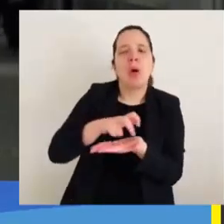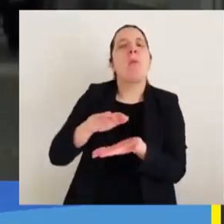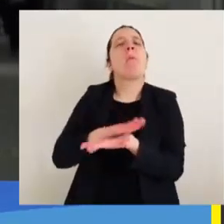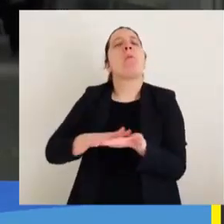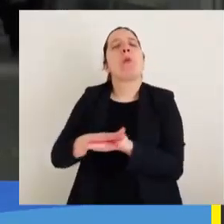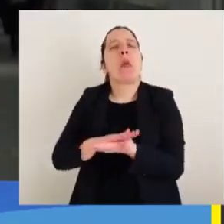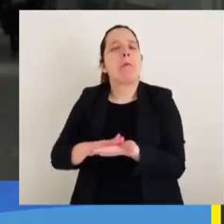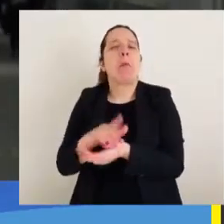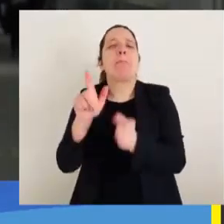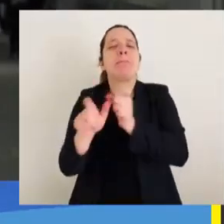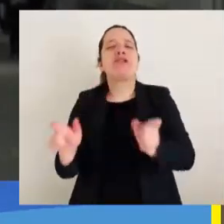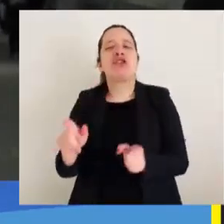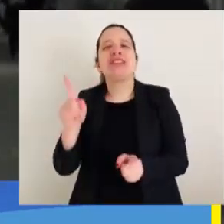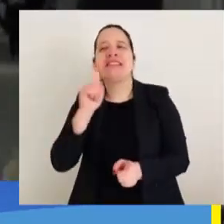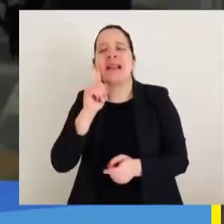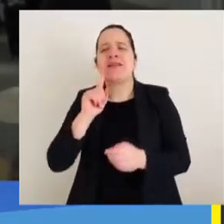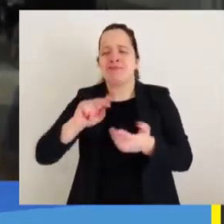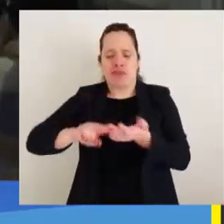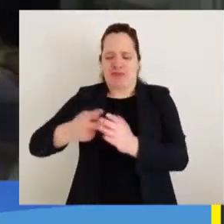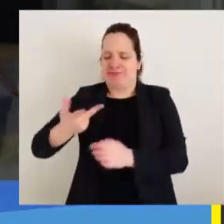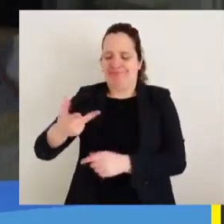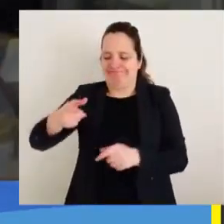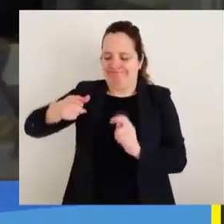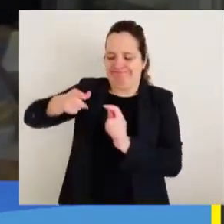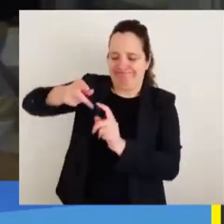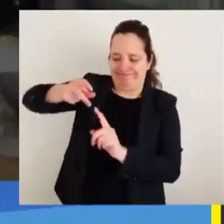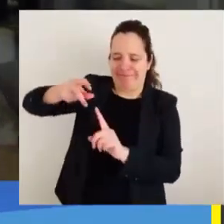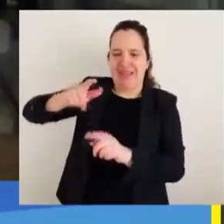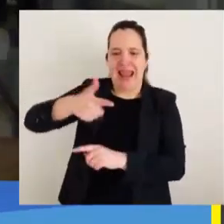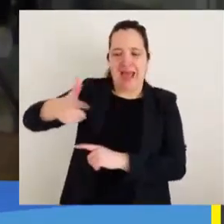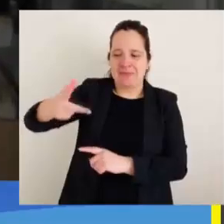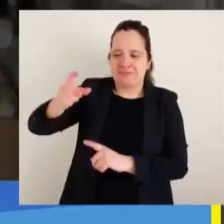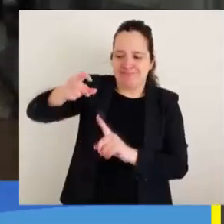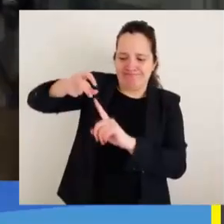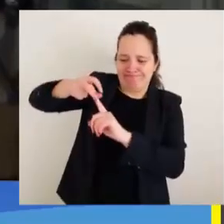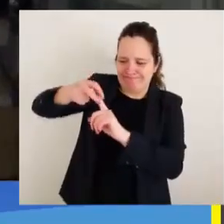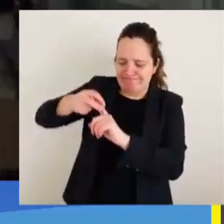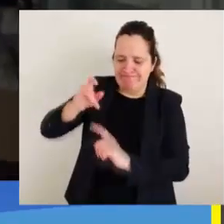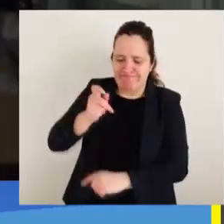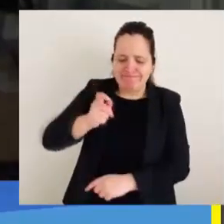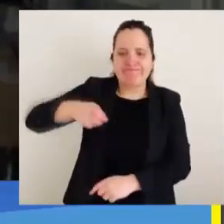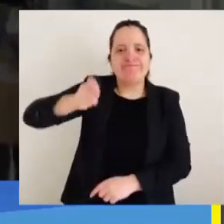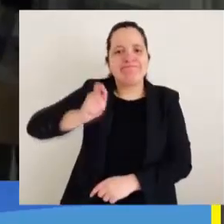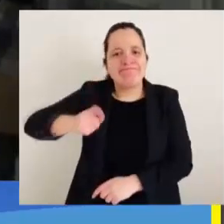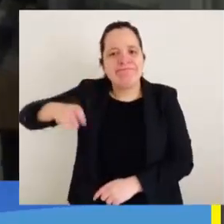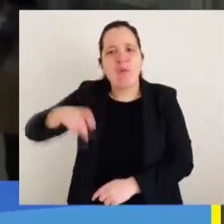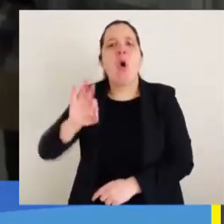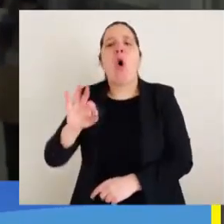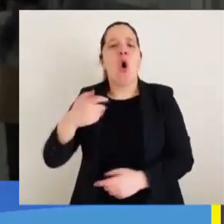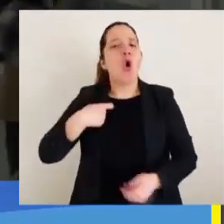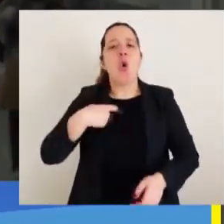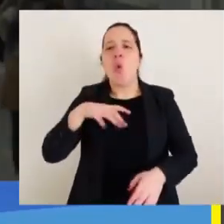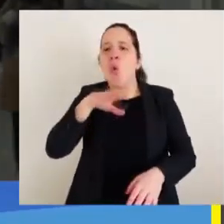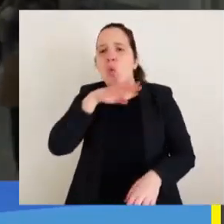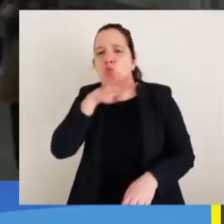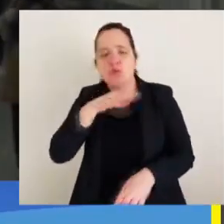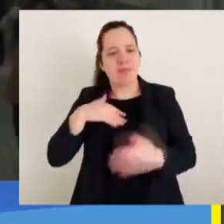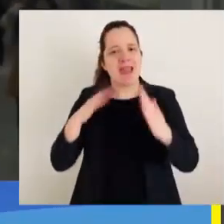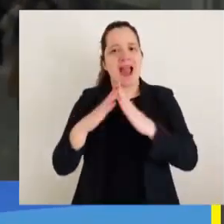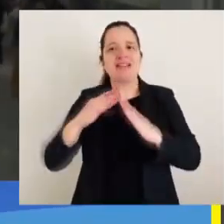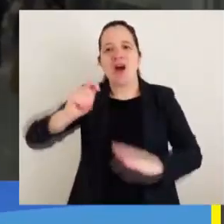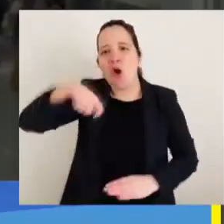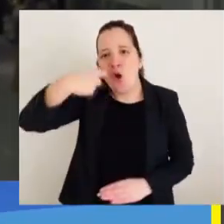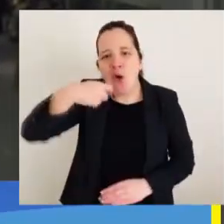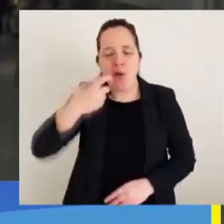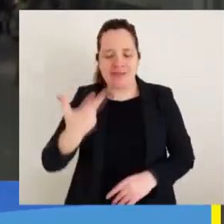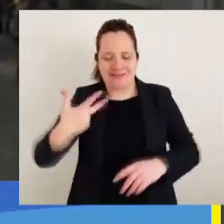por ejemplo para personas que tienen problemas para la escritura, hacer adaptadores o adaptadores también para los utensilios de cocina, para